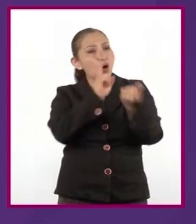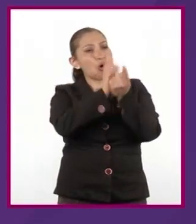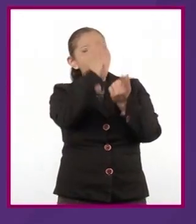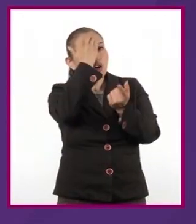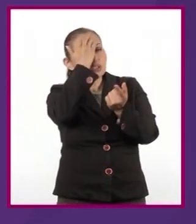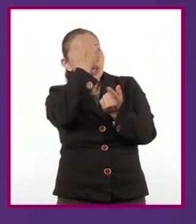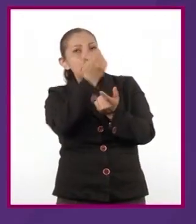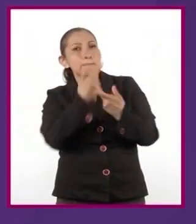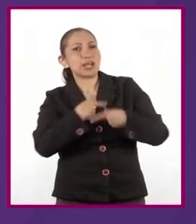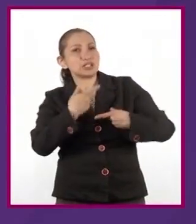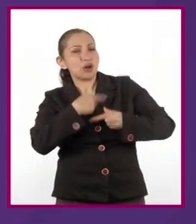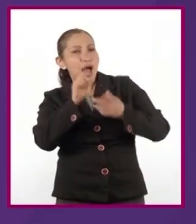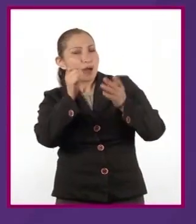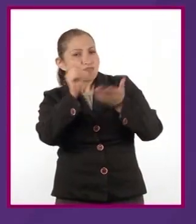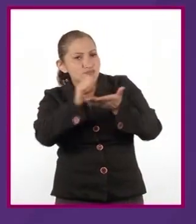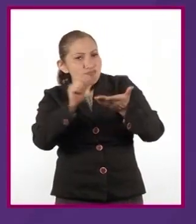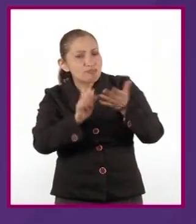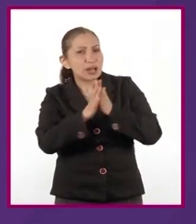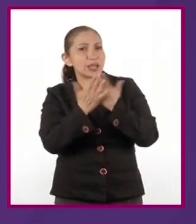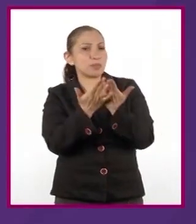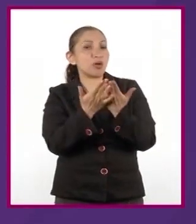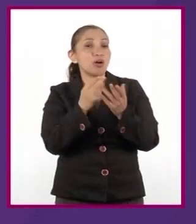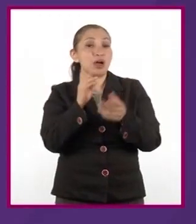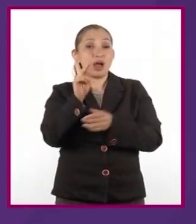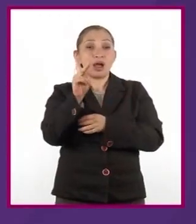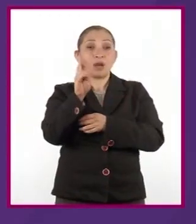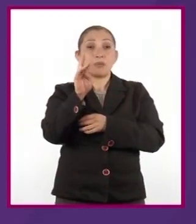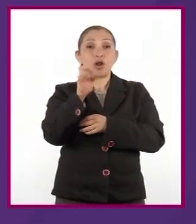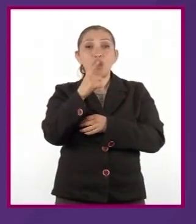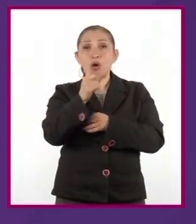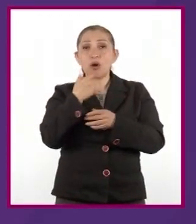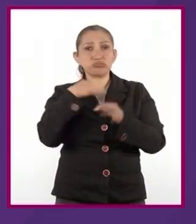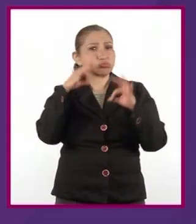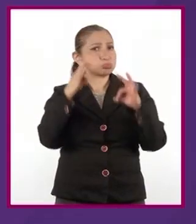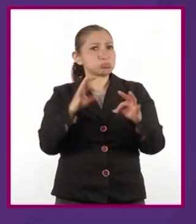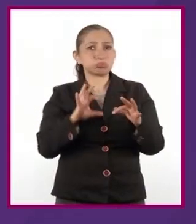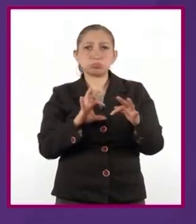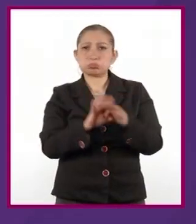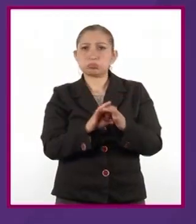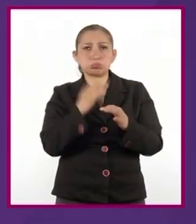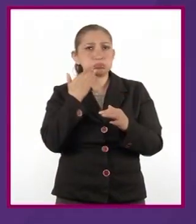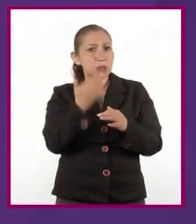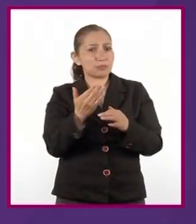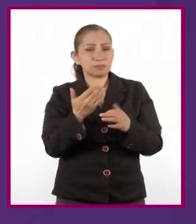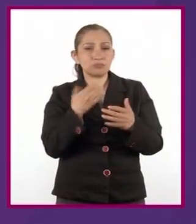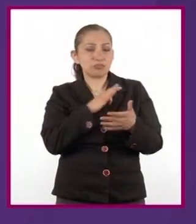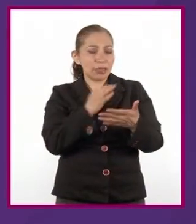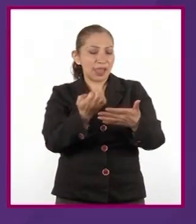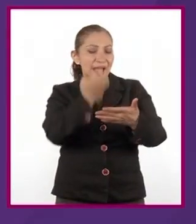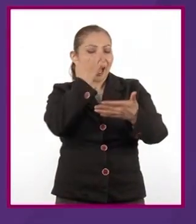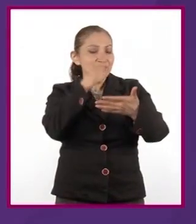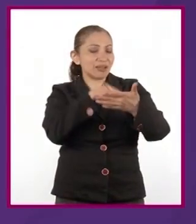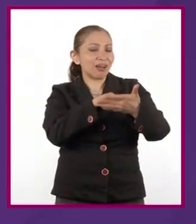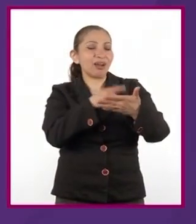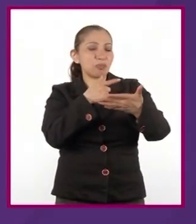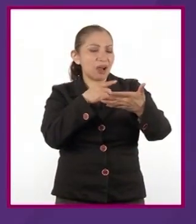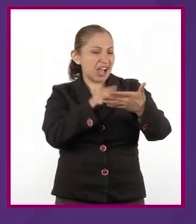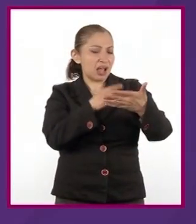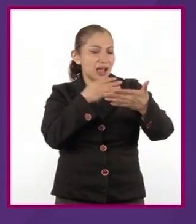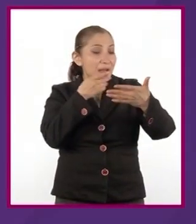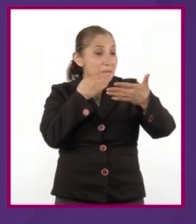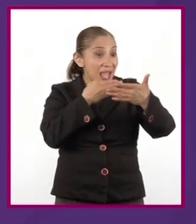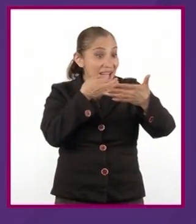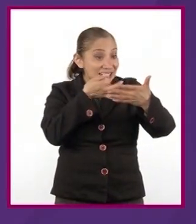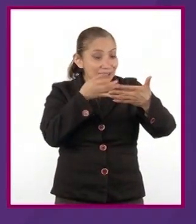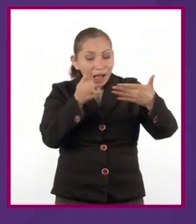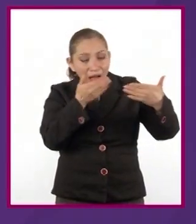Ahora, un buen prólogo es una invitación que se cumple, porque también te pueden engañar, y eso